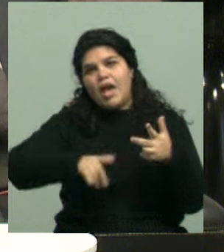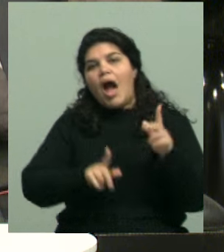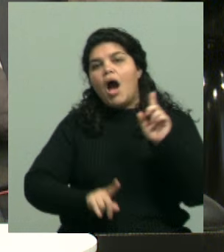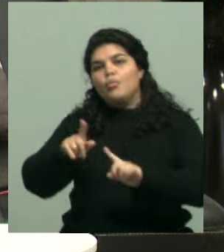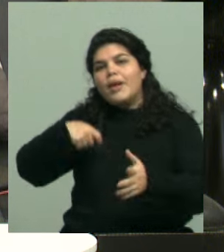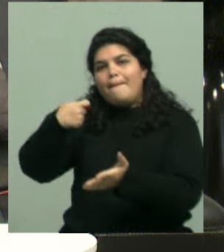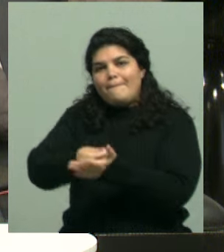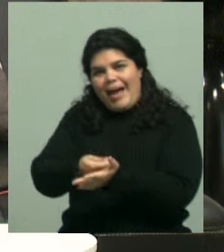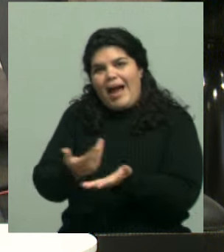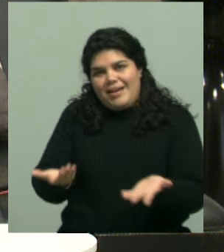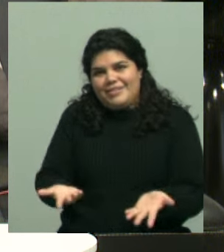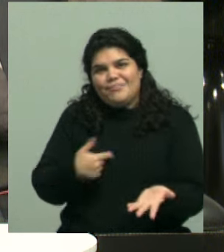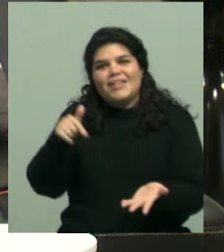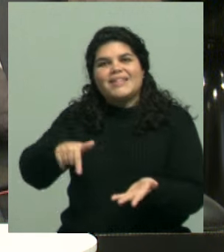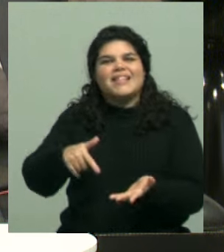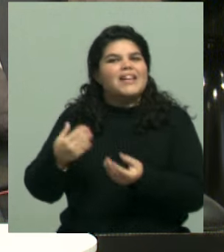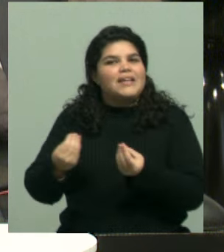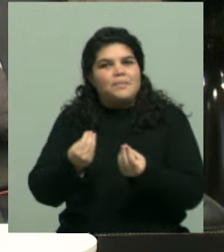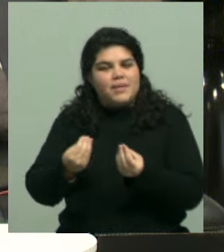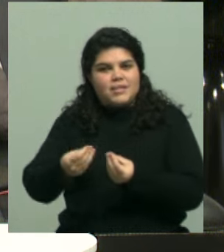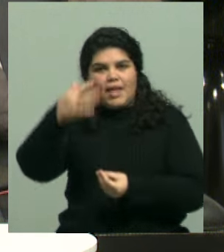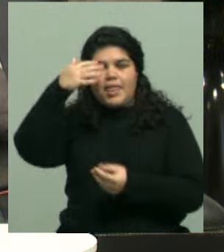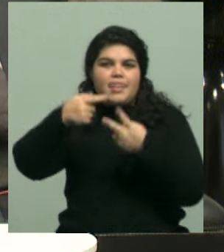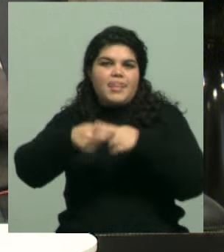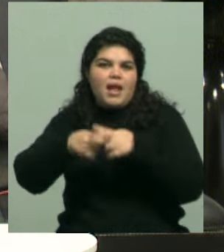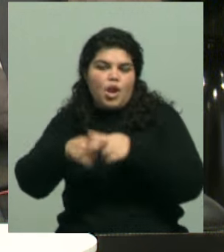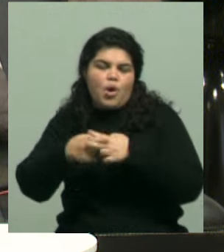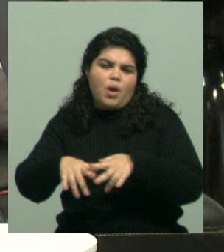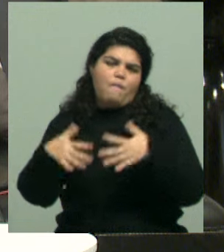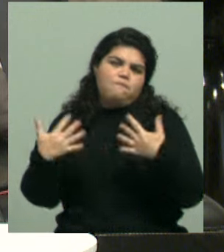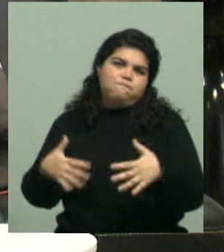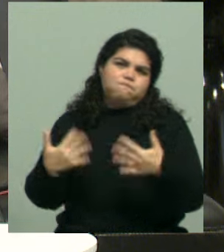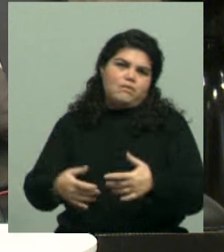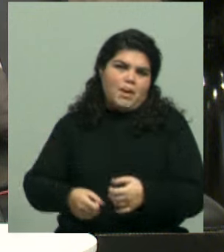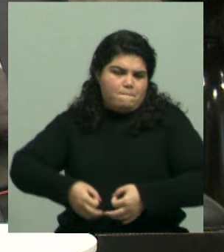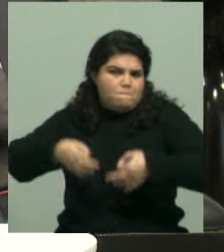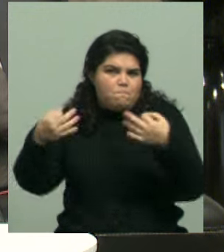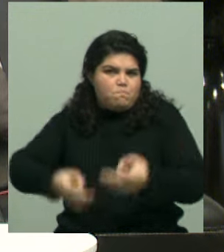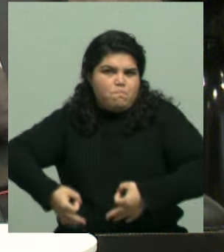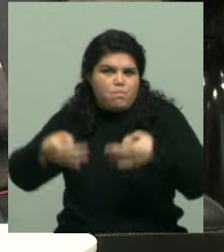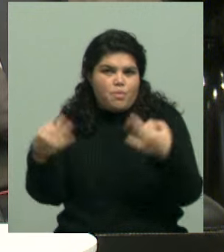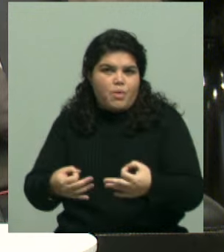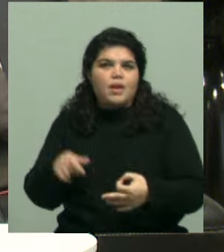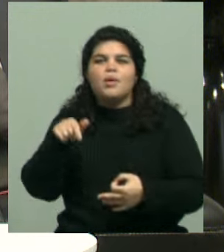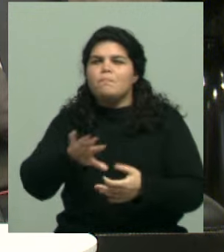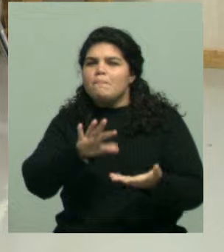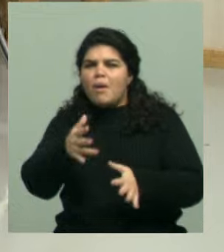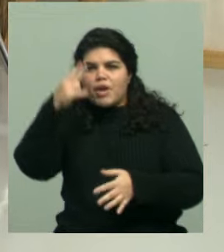gran mayoría son pagas porque es una tecnología súper efectiva. O sea, estamos hablando de una efectividad del 90%